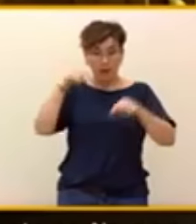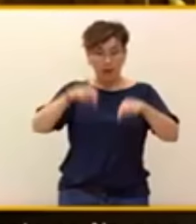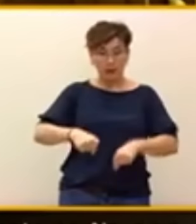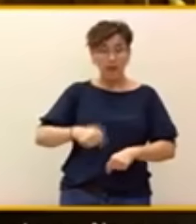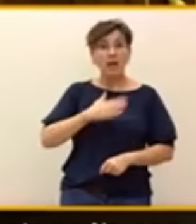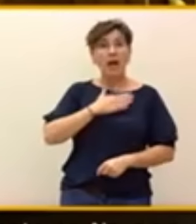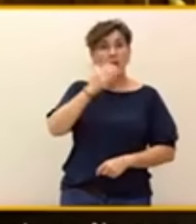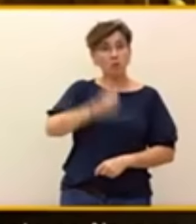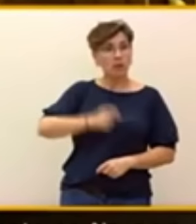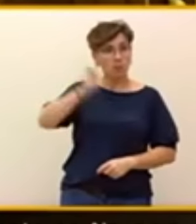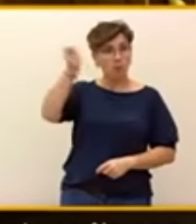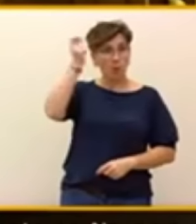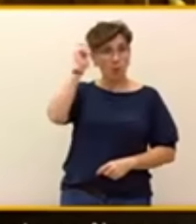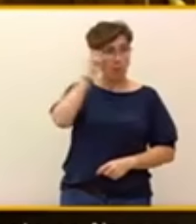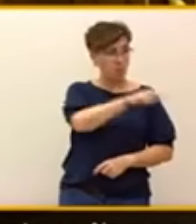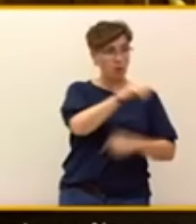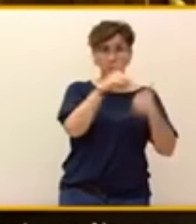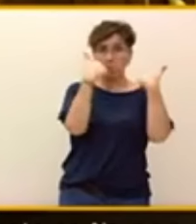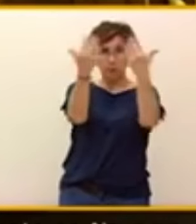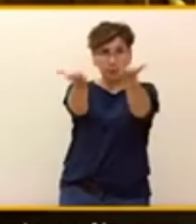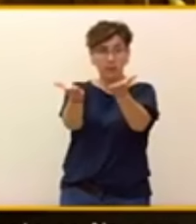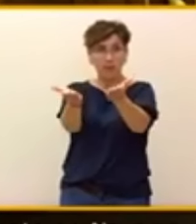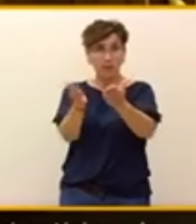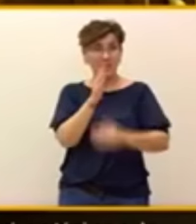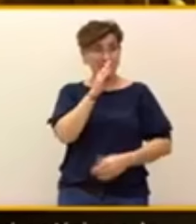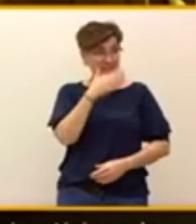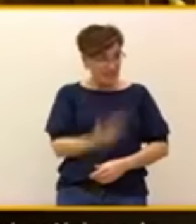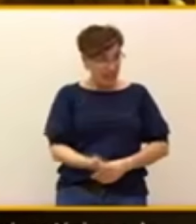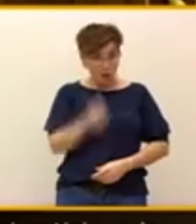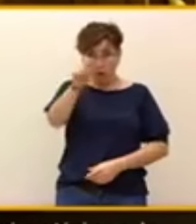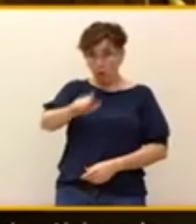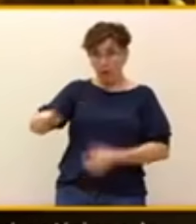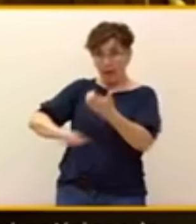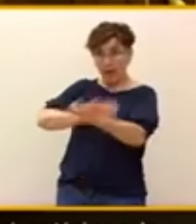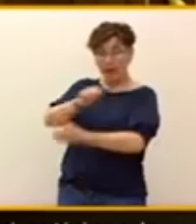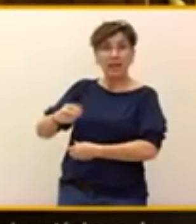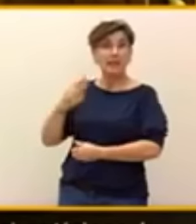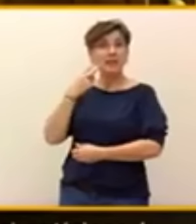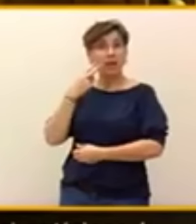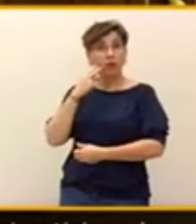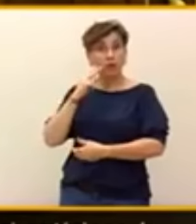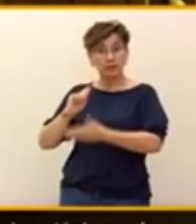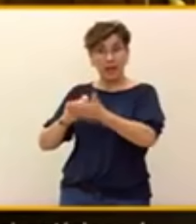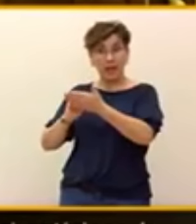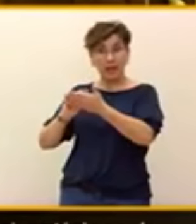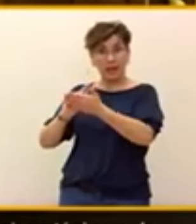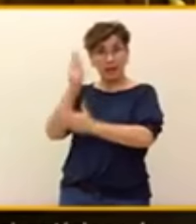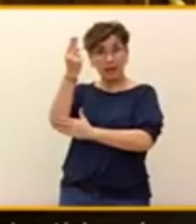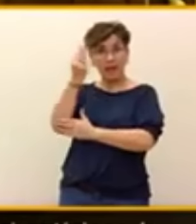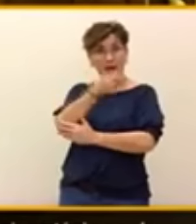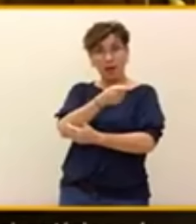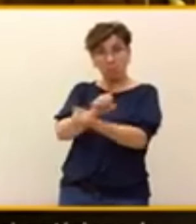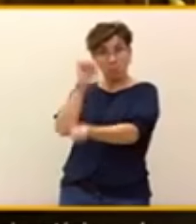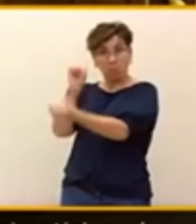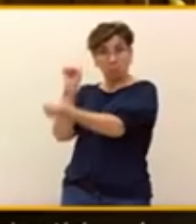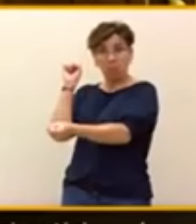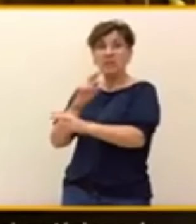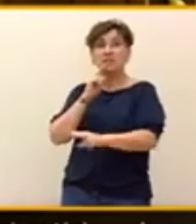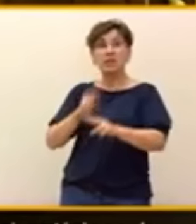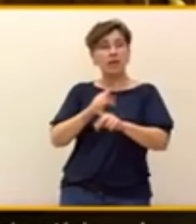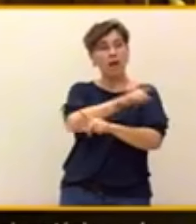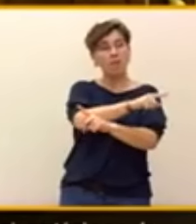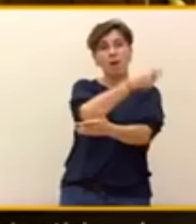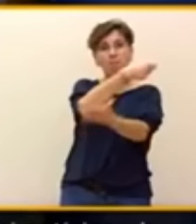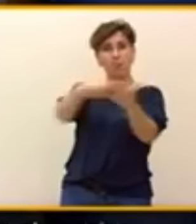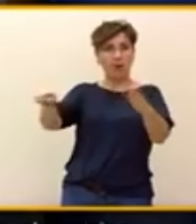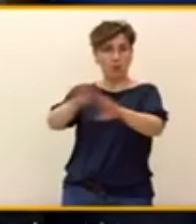escarcelación de los terroristas de ETA, ese es su último pajo. Y usted, si sale el asesino Chapote u otros asesinos de ETA a la